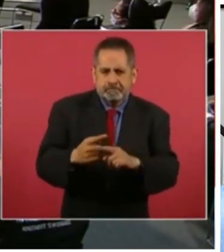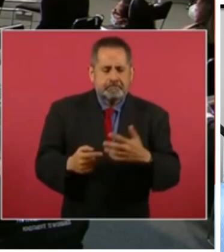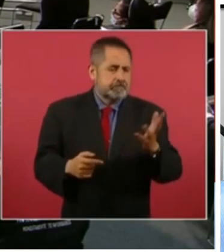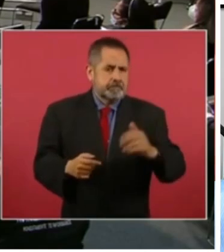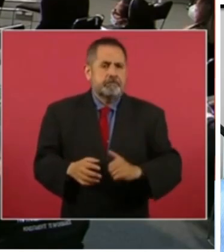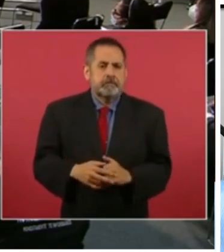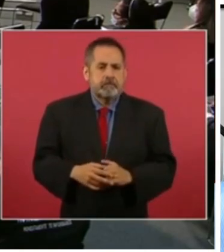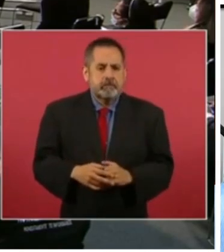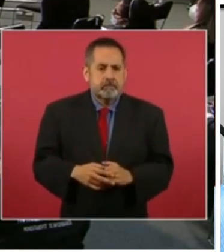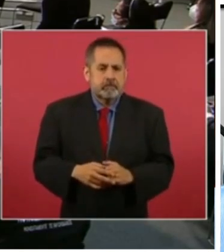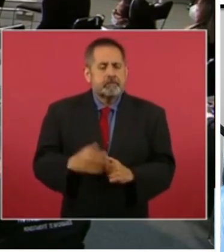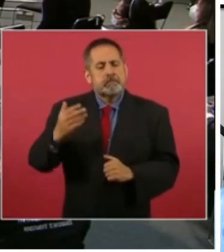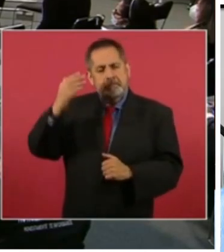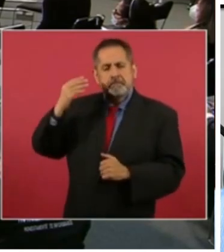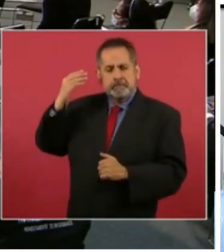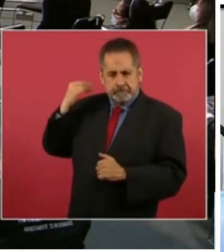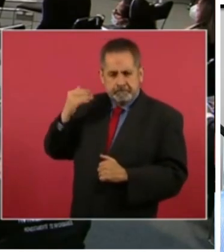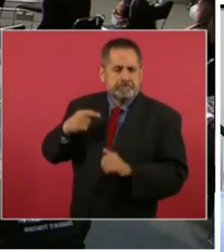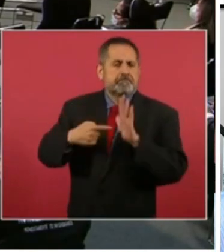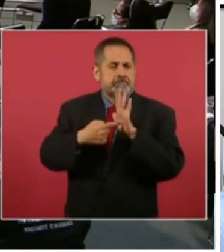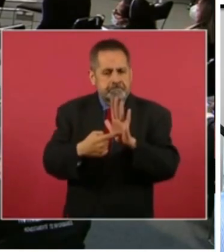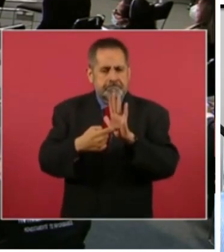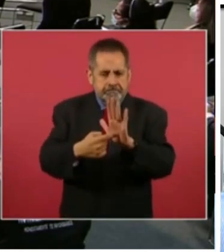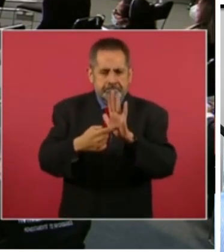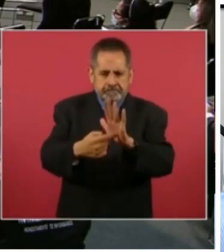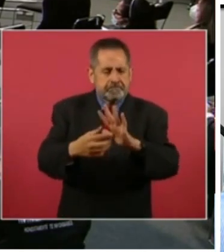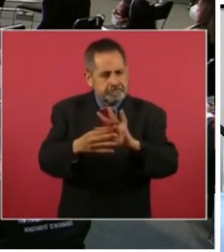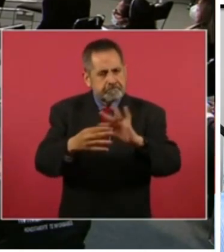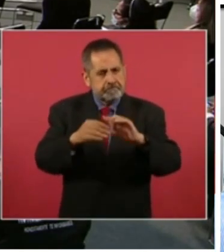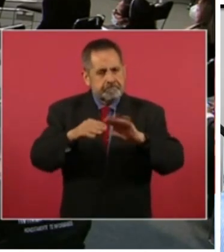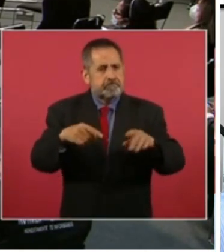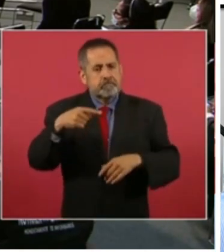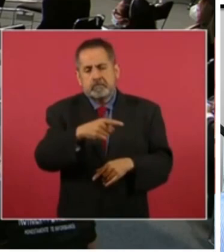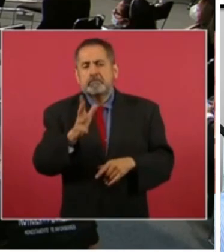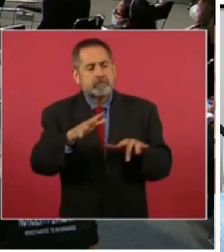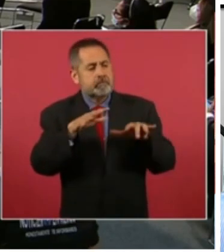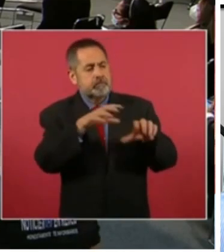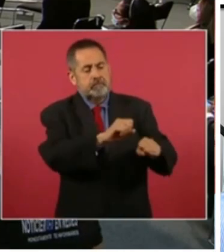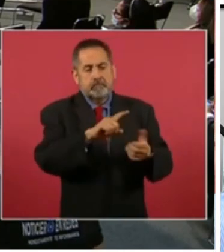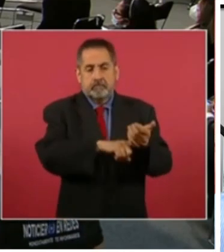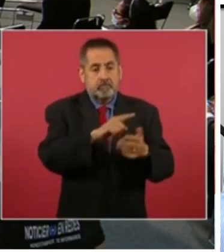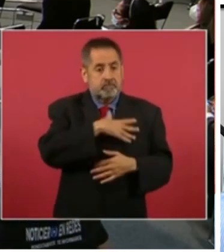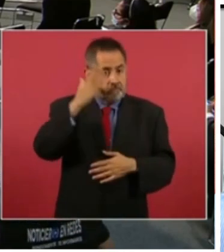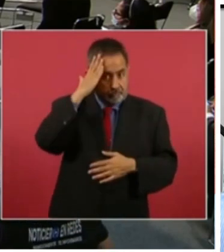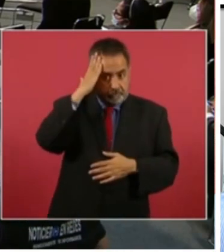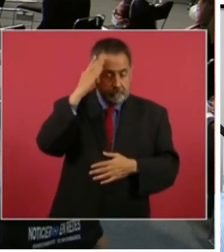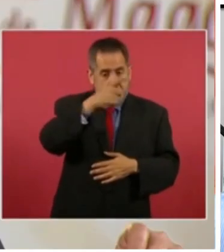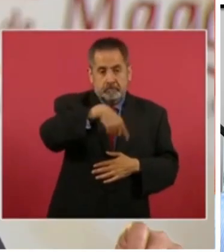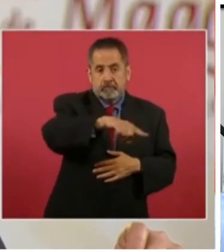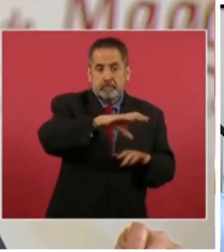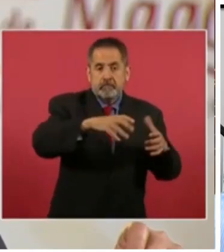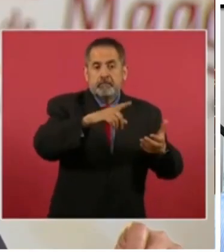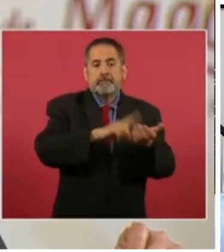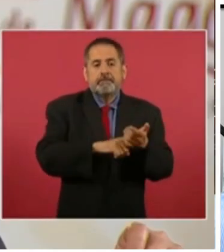otras mañaneras también presentamos este caso de la detención de un presunto líder de una